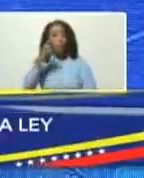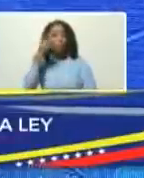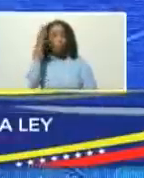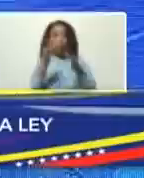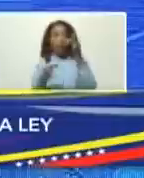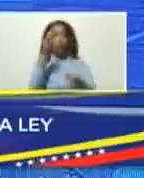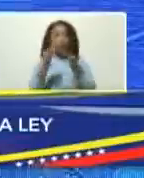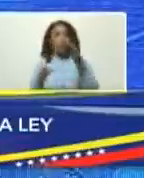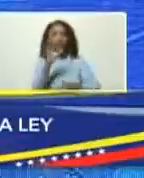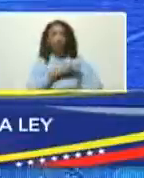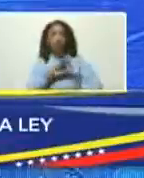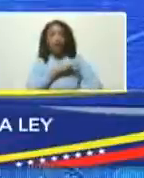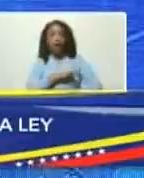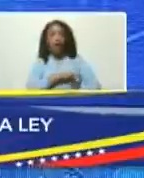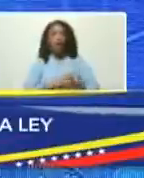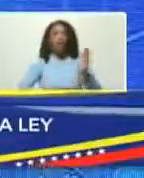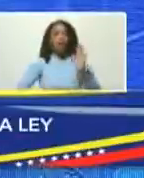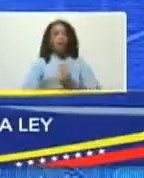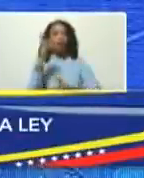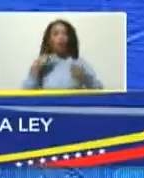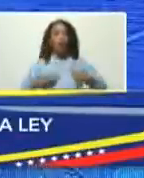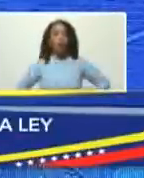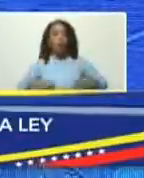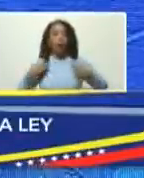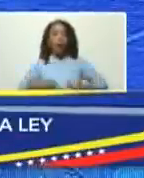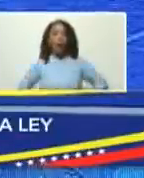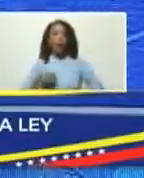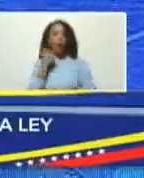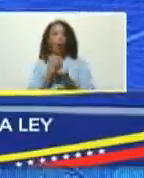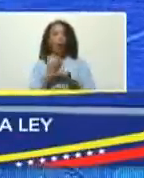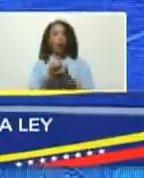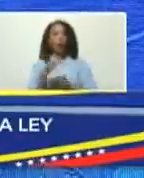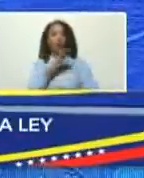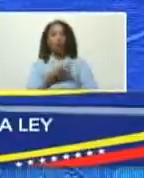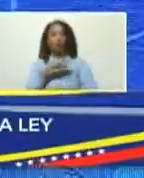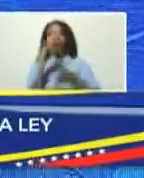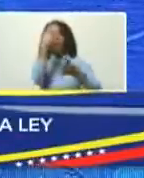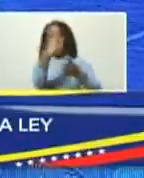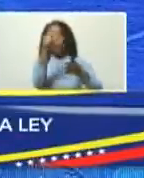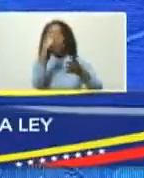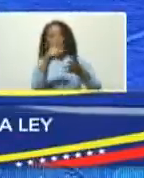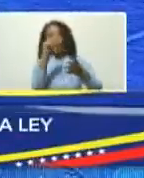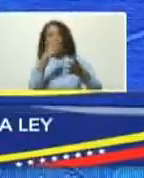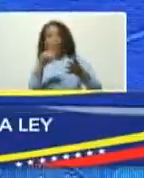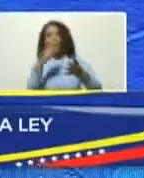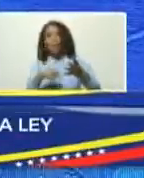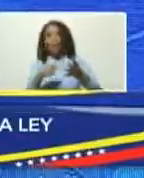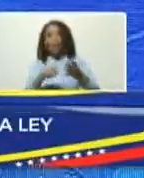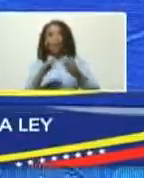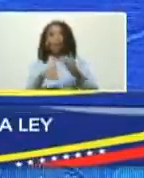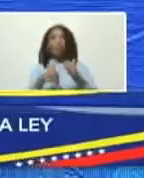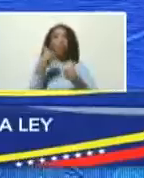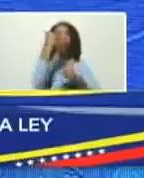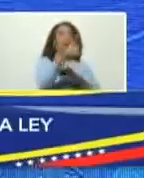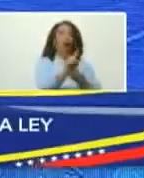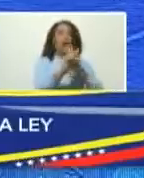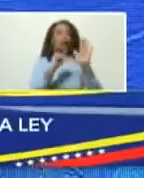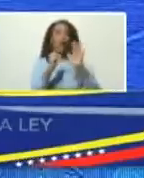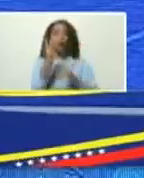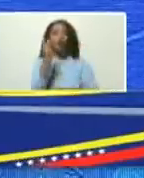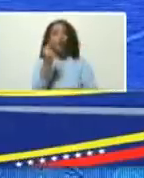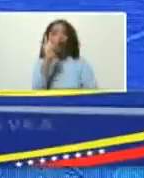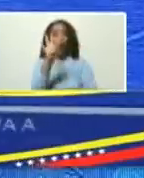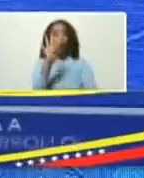justicia social desarrollo humano desarrollo económico y social etcétera etcétera. Luego define el artículo número